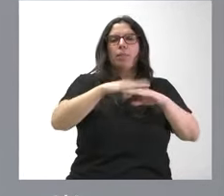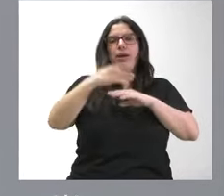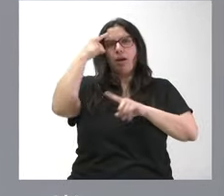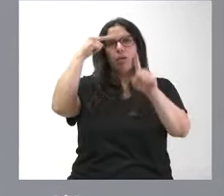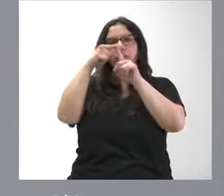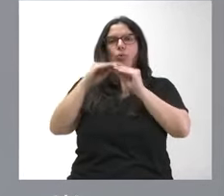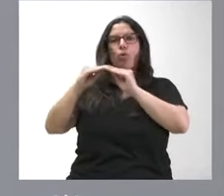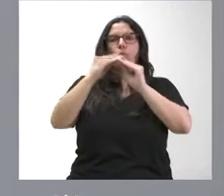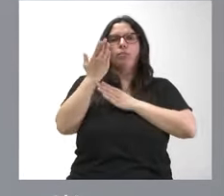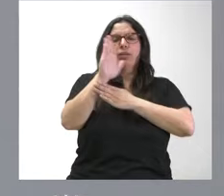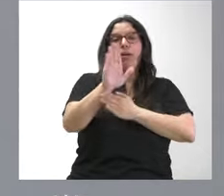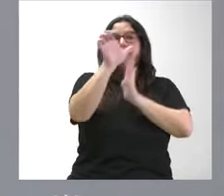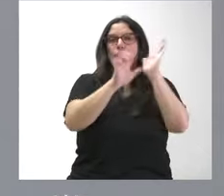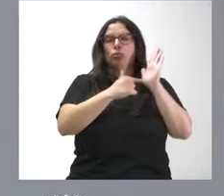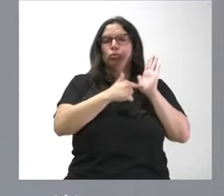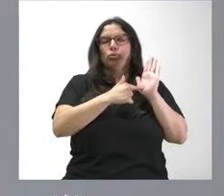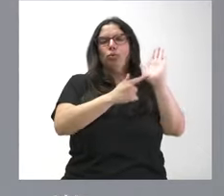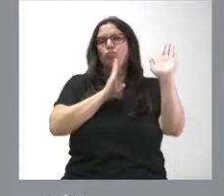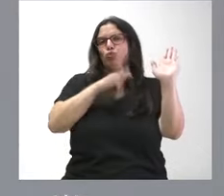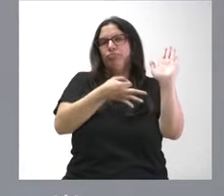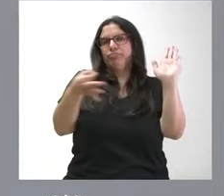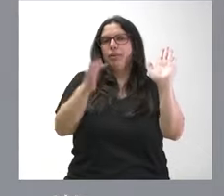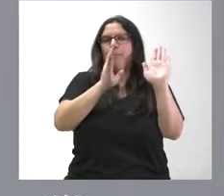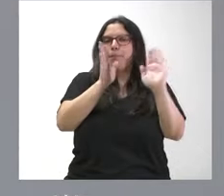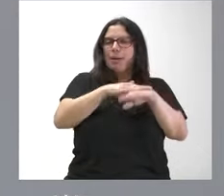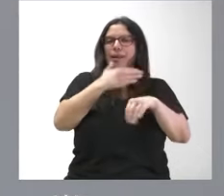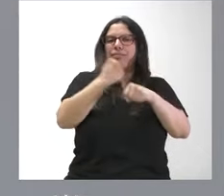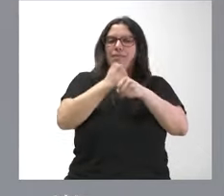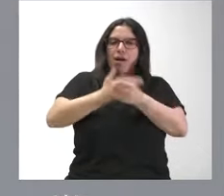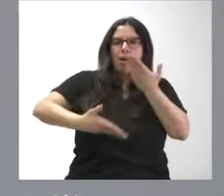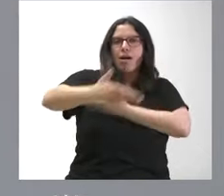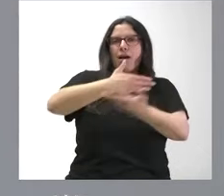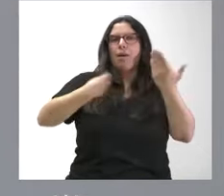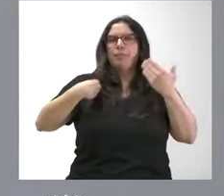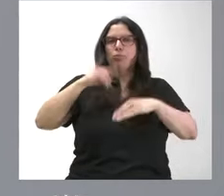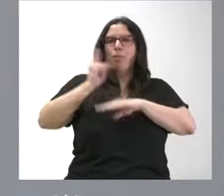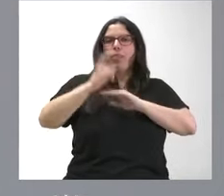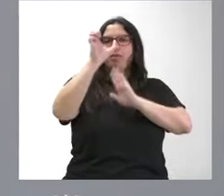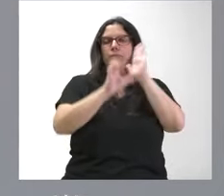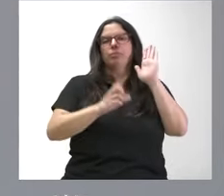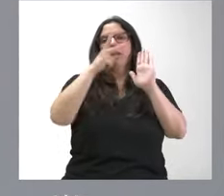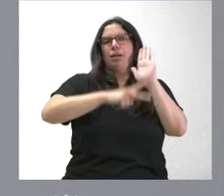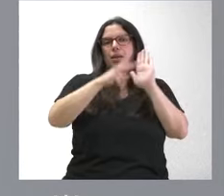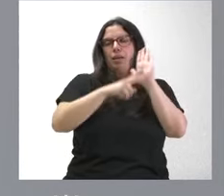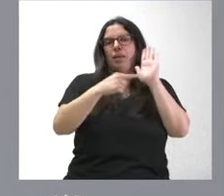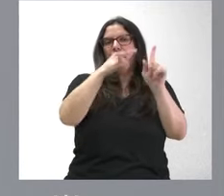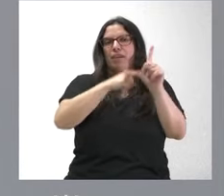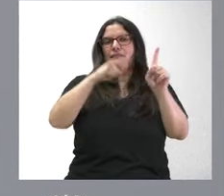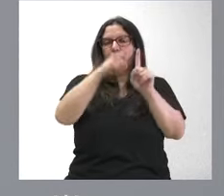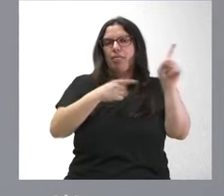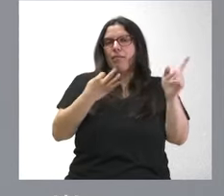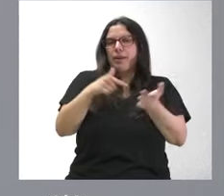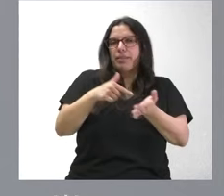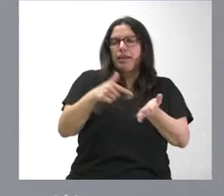comunes y el estatuto de autonomía es una vía muy adecuada para trabajar juntos dentro del bloque constitucional en la dirección que nos hemos planteado Hay que reivindicar